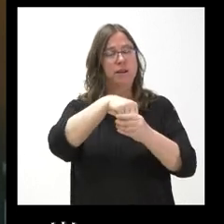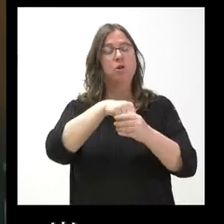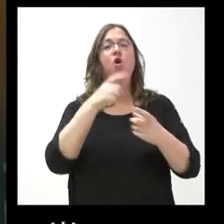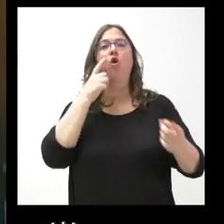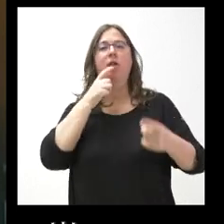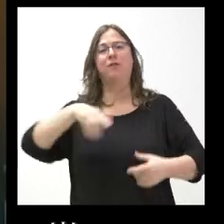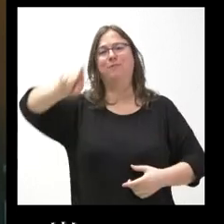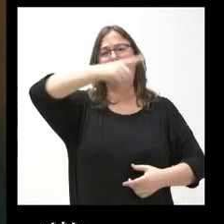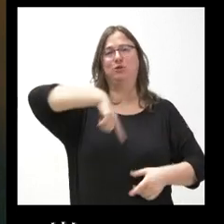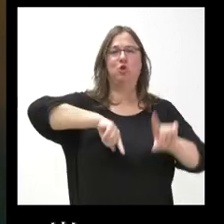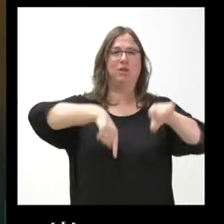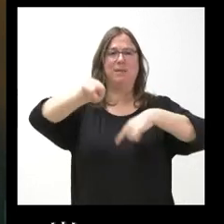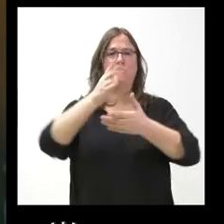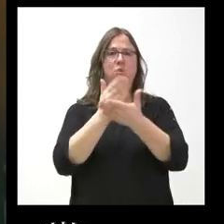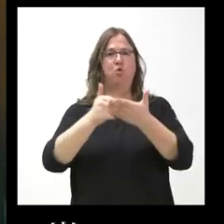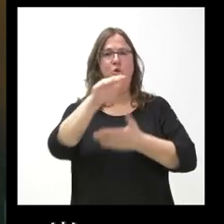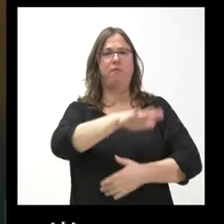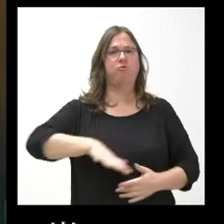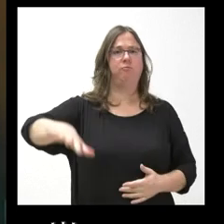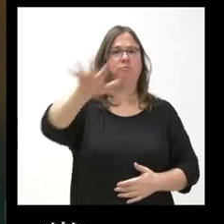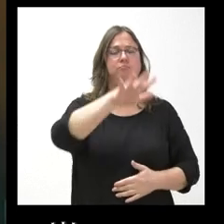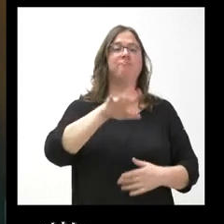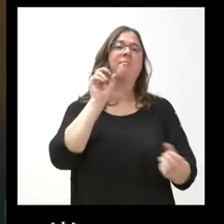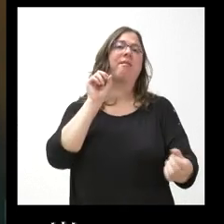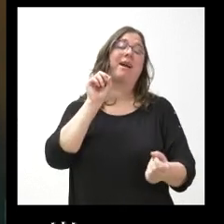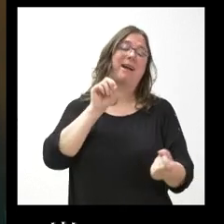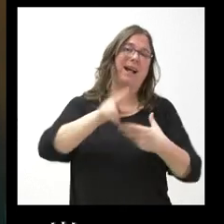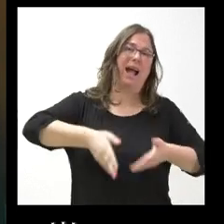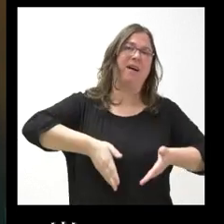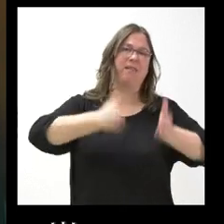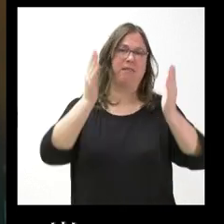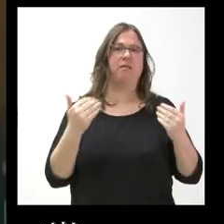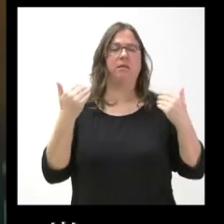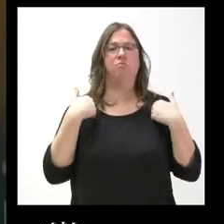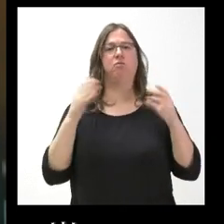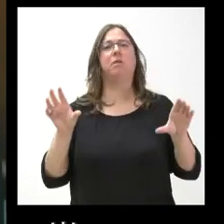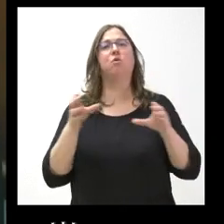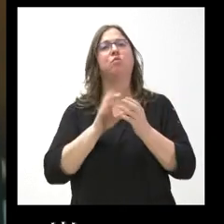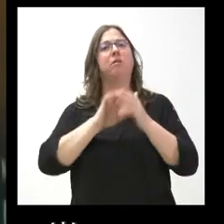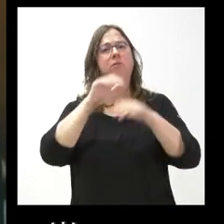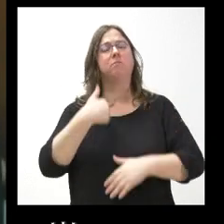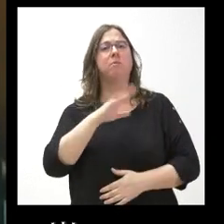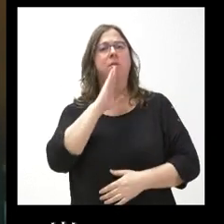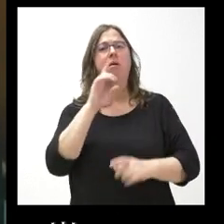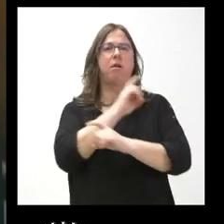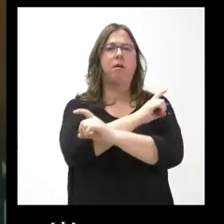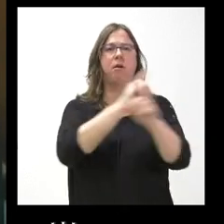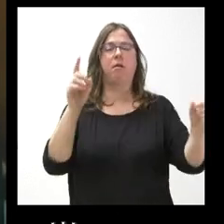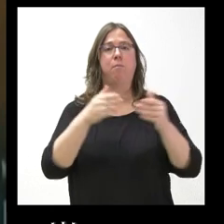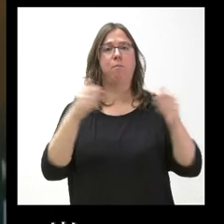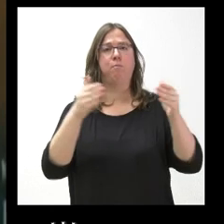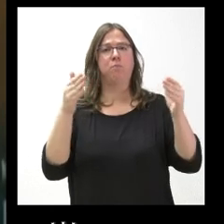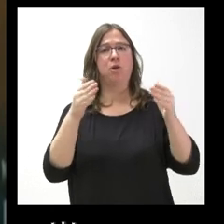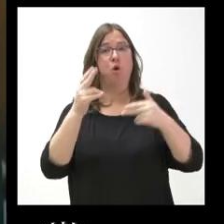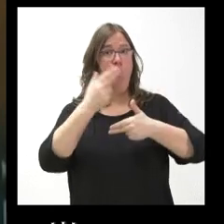de todos los transportes autonómicos por carretera de la Junta de Castilla y León, como así anunció en la inauguración de las